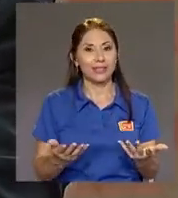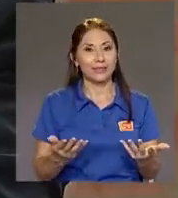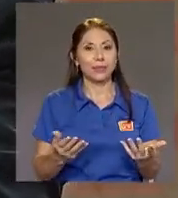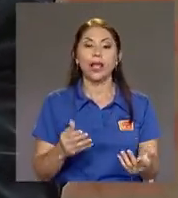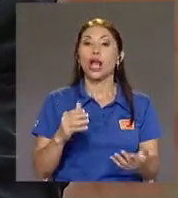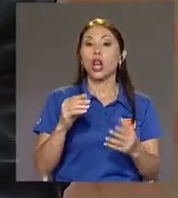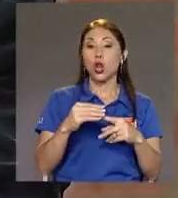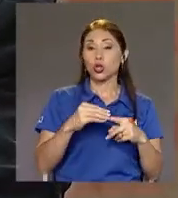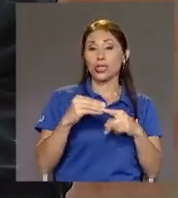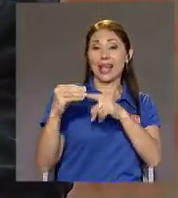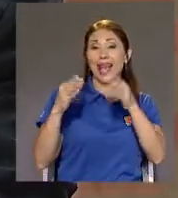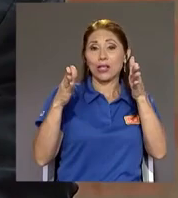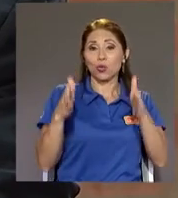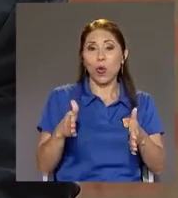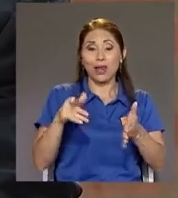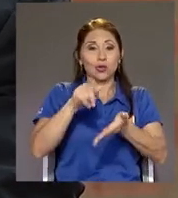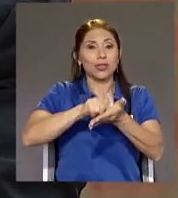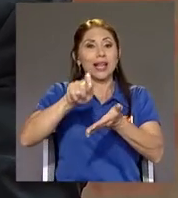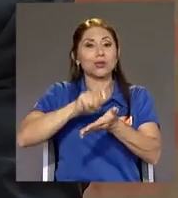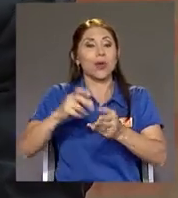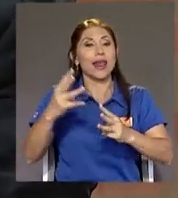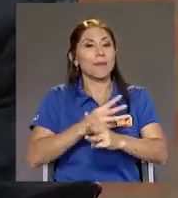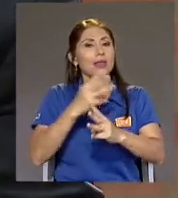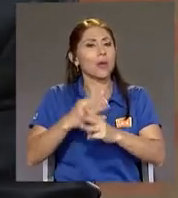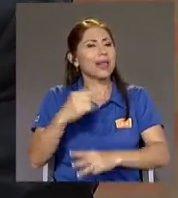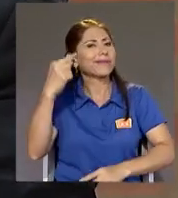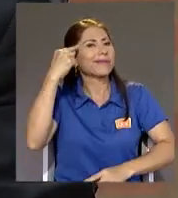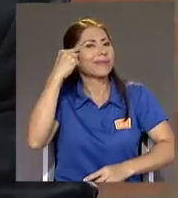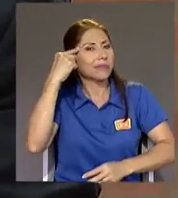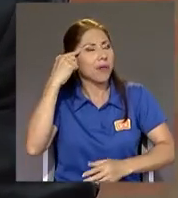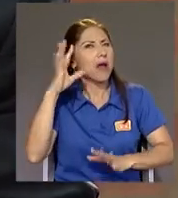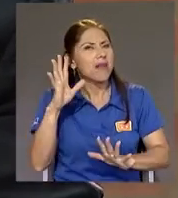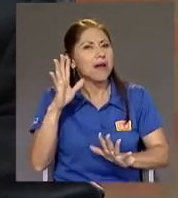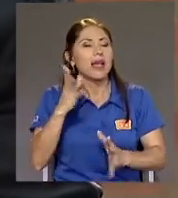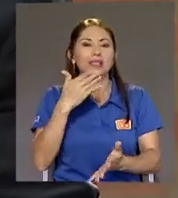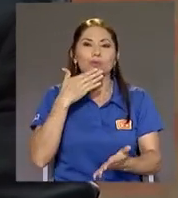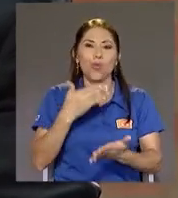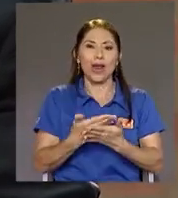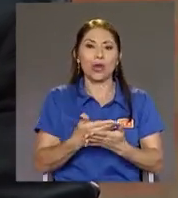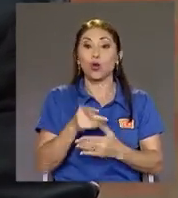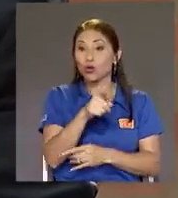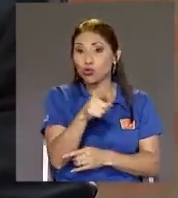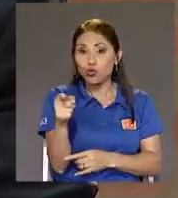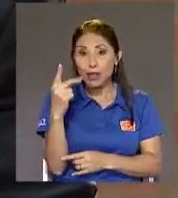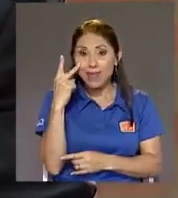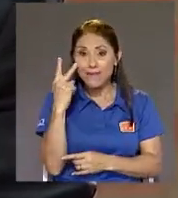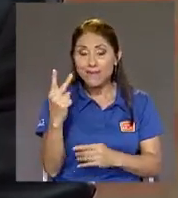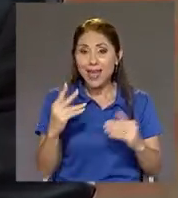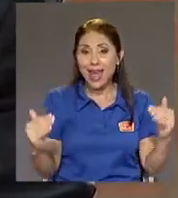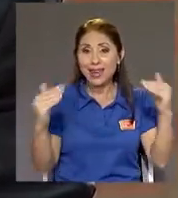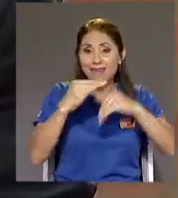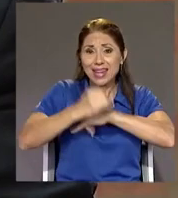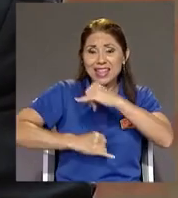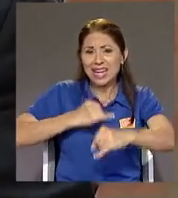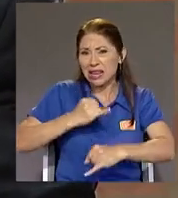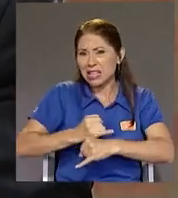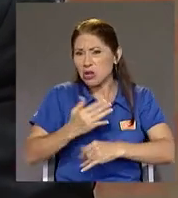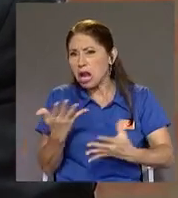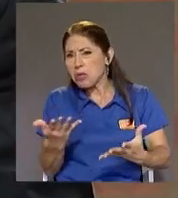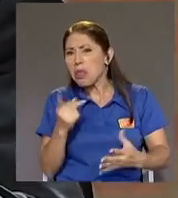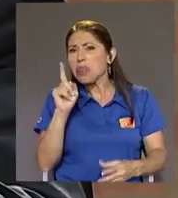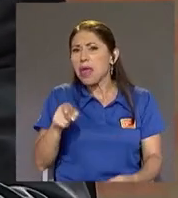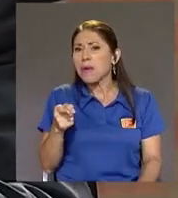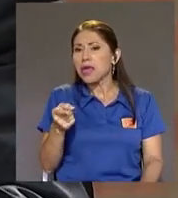actuarios De la escuela De matemáticas Es bueno Si usted ve A nivel internacional Normalmente Tienes que aportar Alrededor de 20